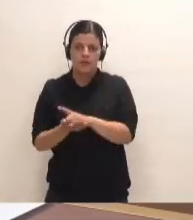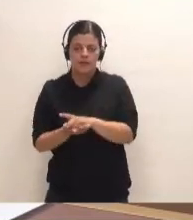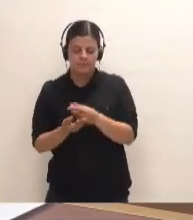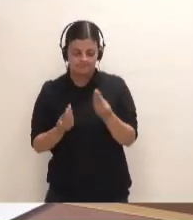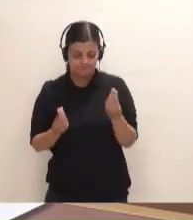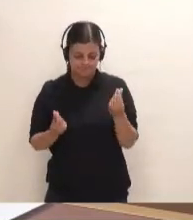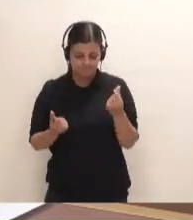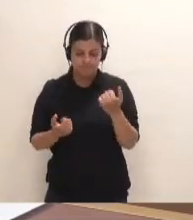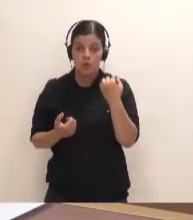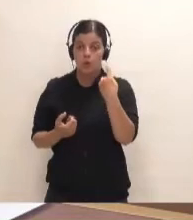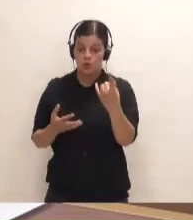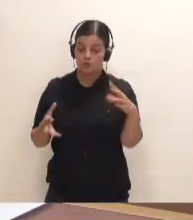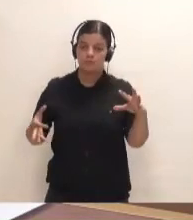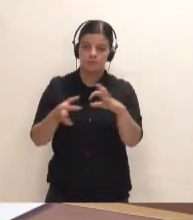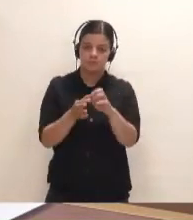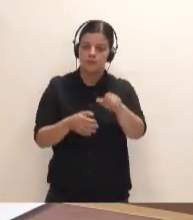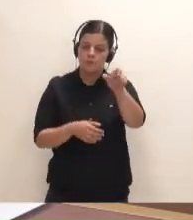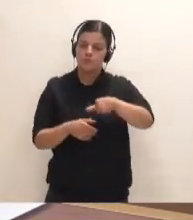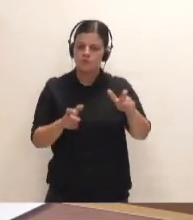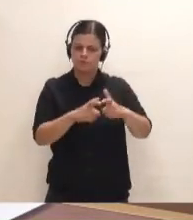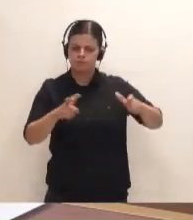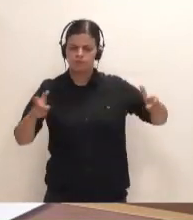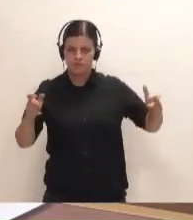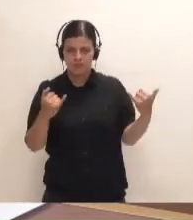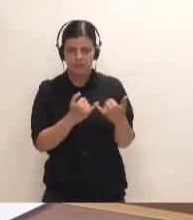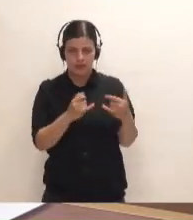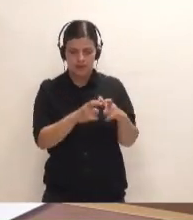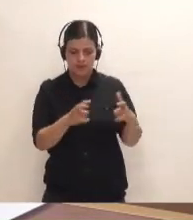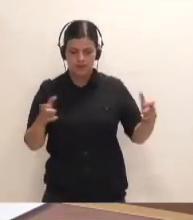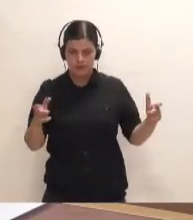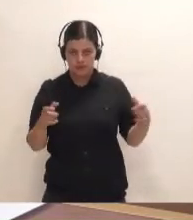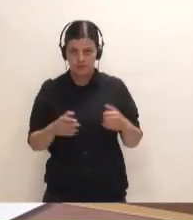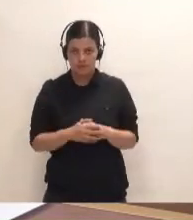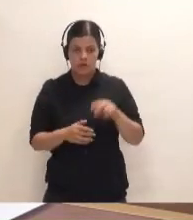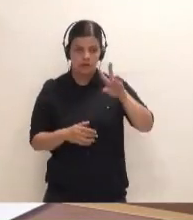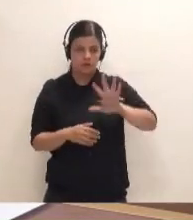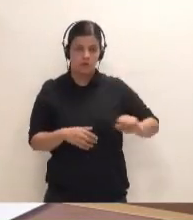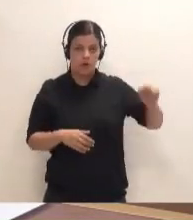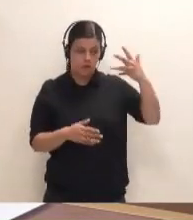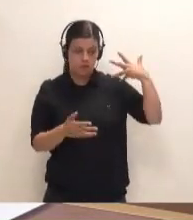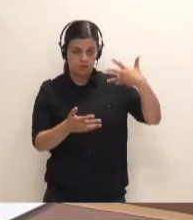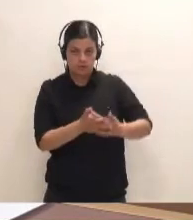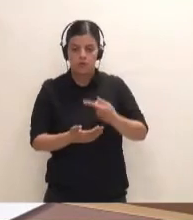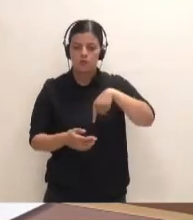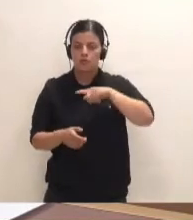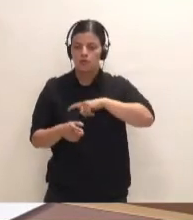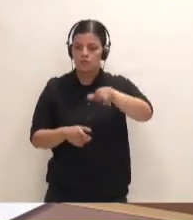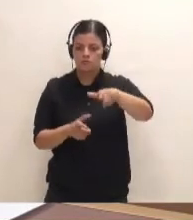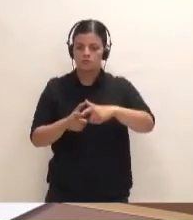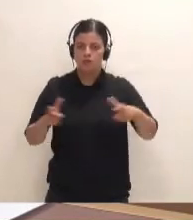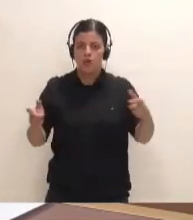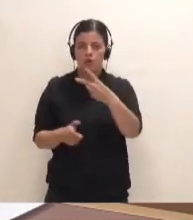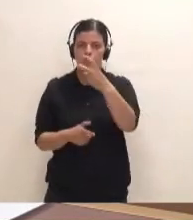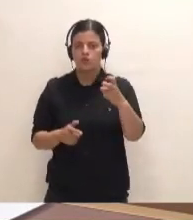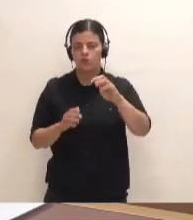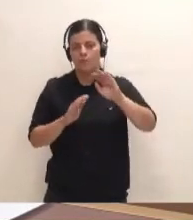con el significativo incremento de la población de la isla de Tenerife. En los últimos 25 años hemos aumentado la población de Tenerife en más de 200.000